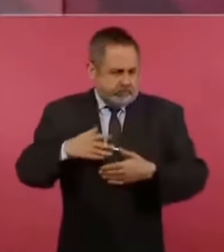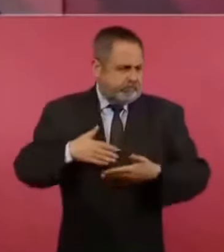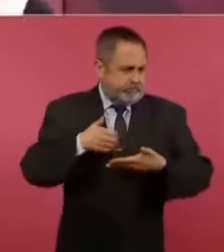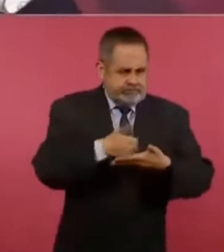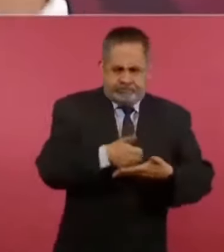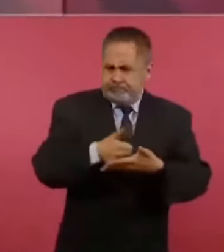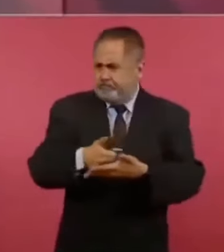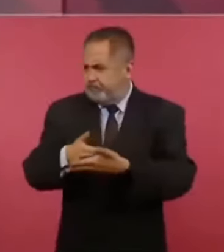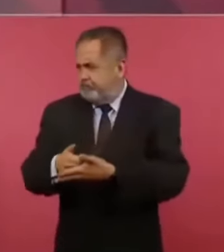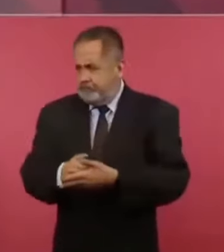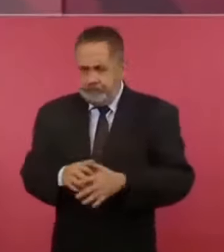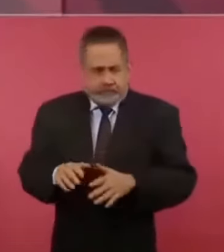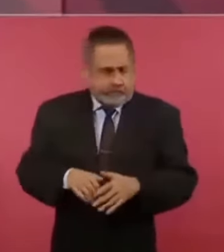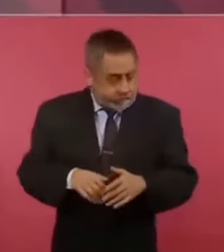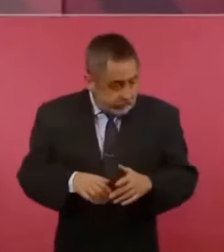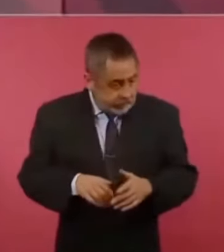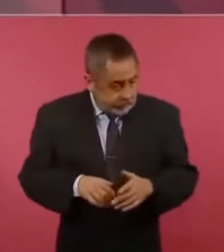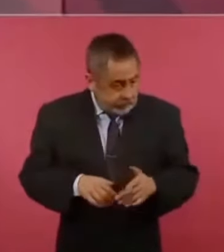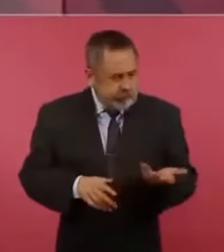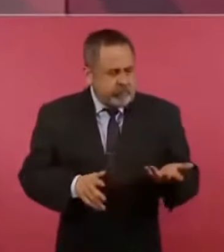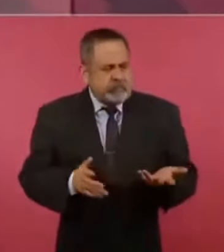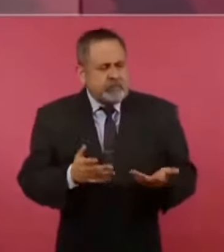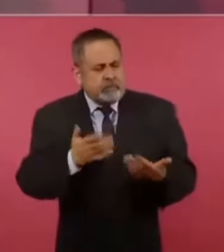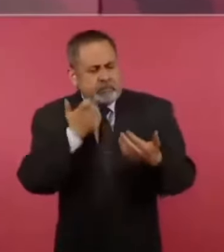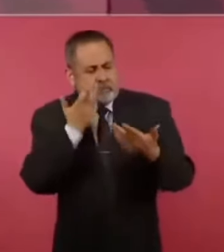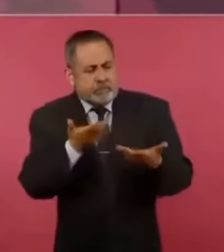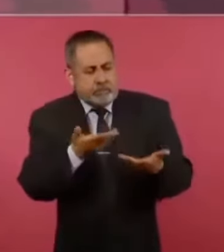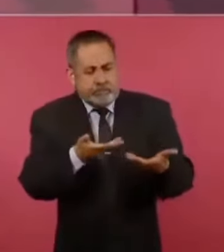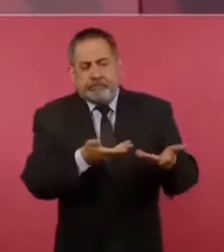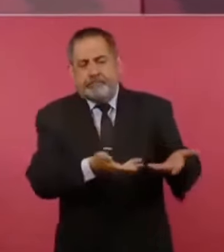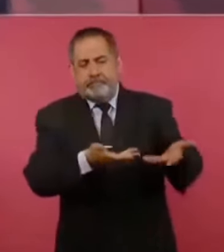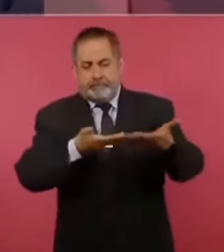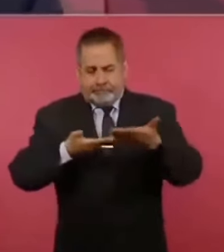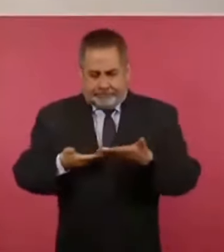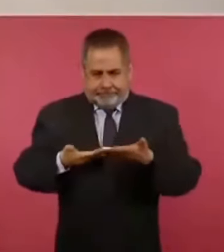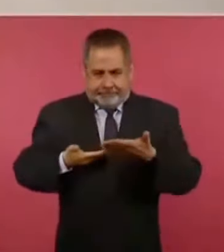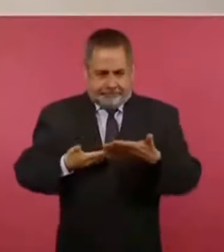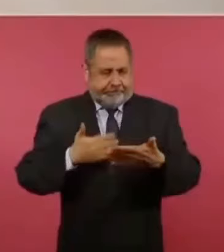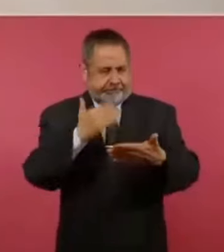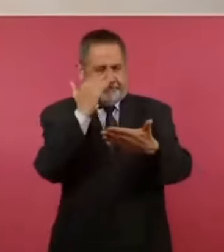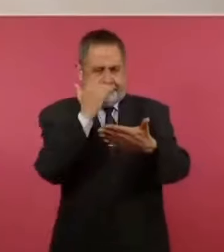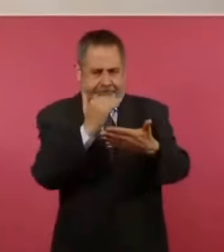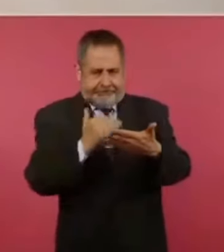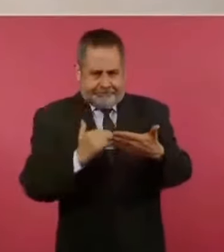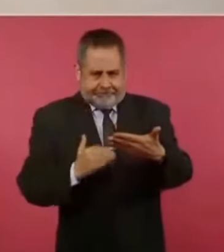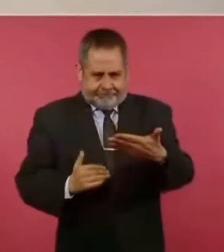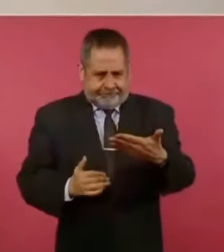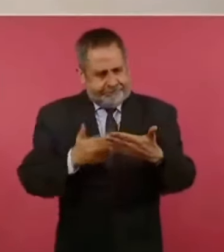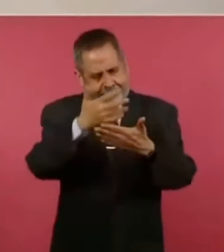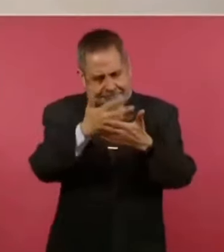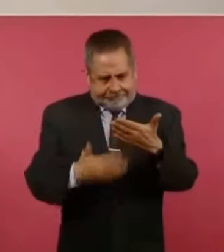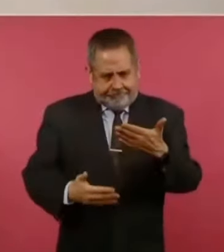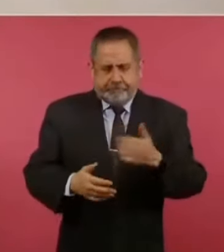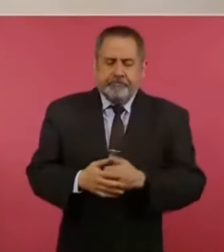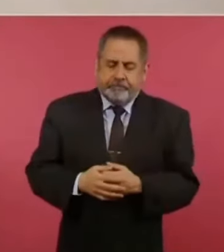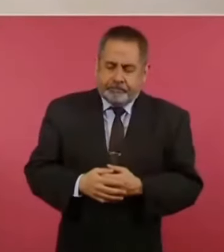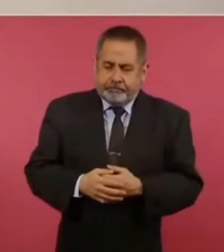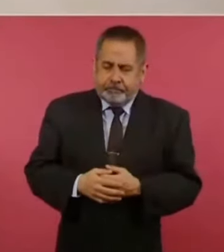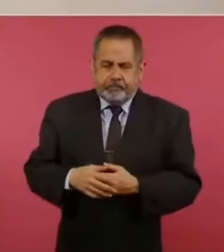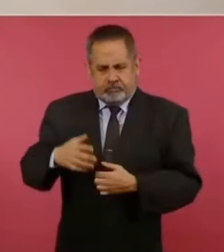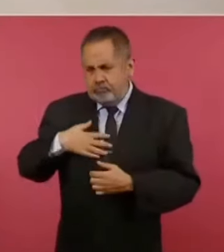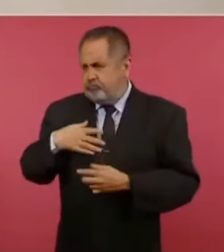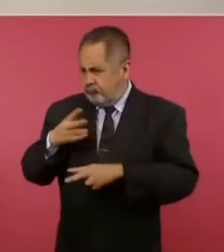a seguir ayudando. Bueno, todo lo que sea justo lo tienes que atender, pero llegaron.